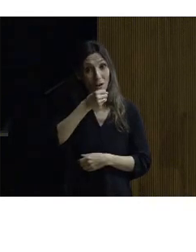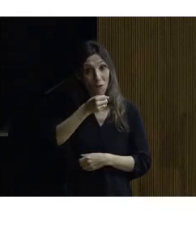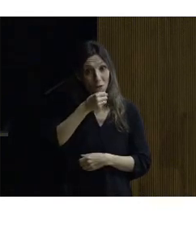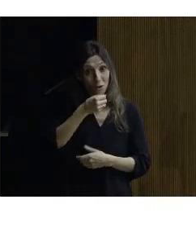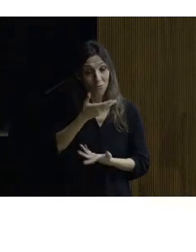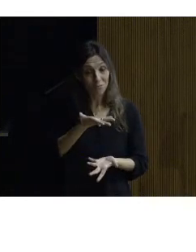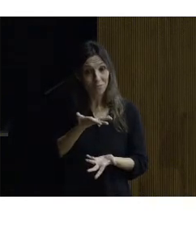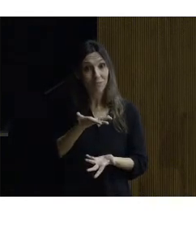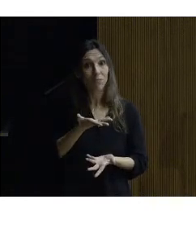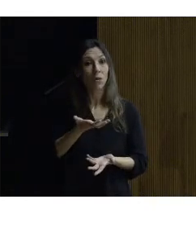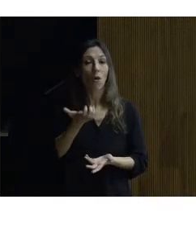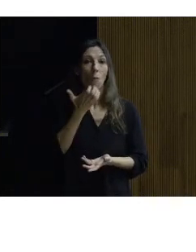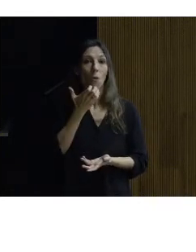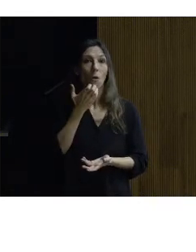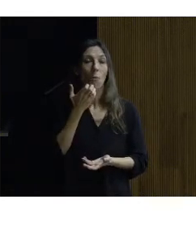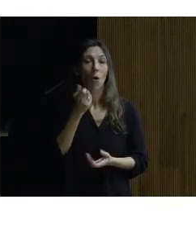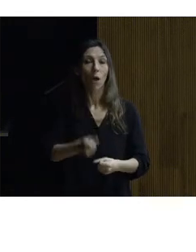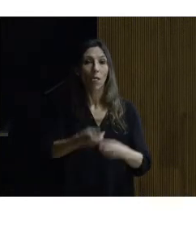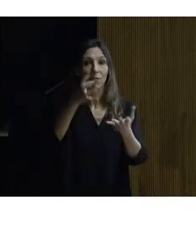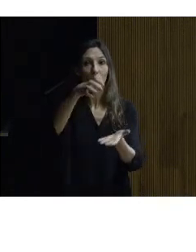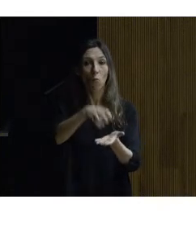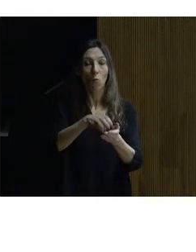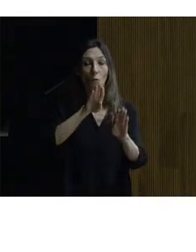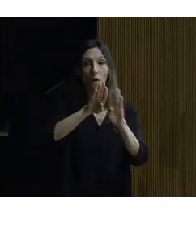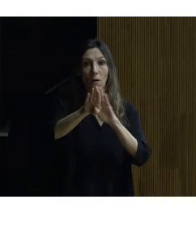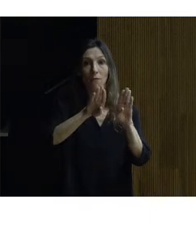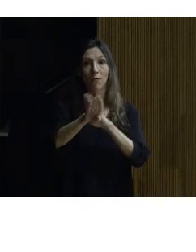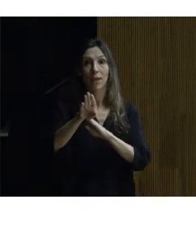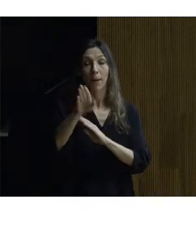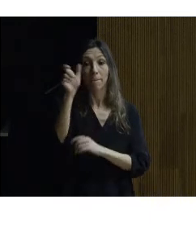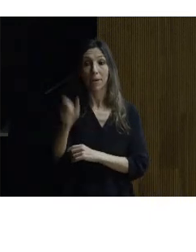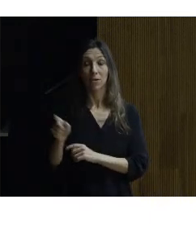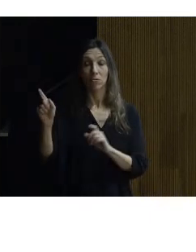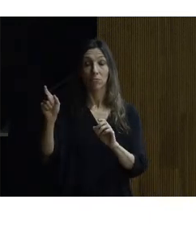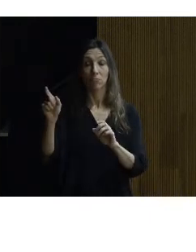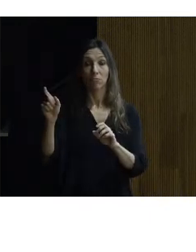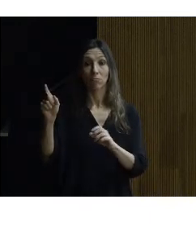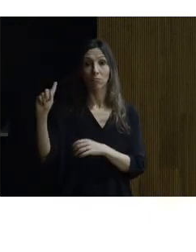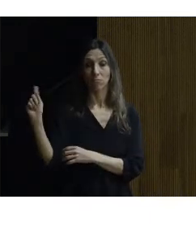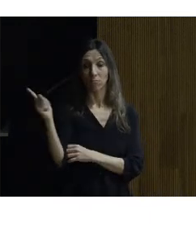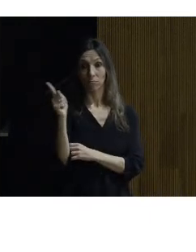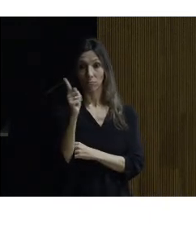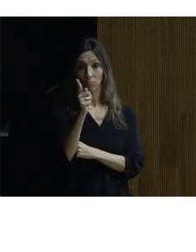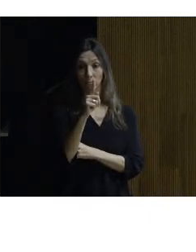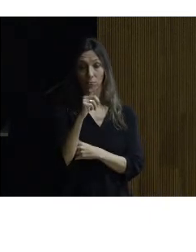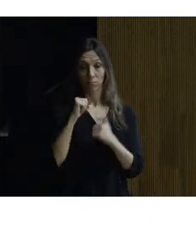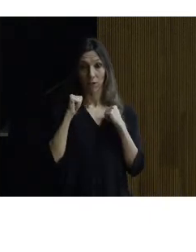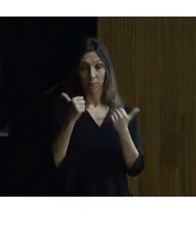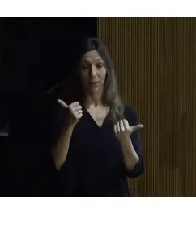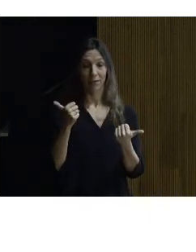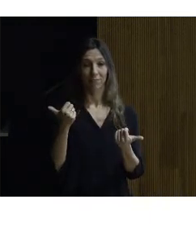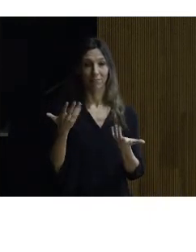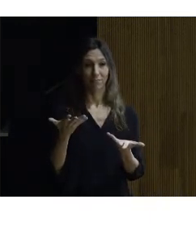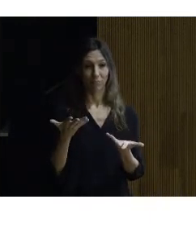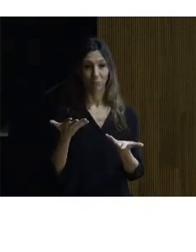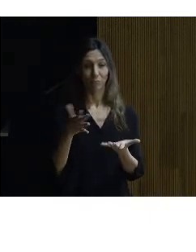delante de un monumento haciendo turismo se pone delante de nosotros alguien que viene en el viaje y empieza a contar que está delante